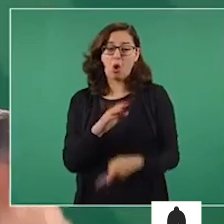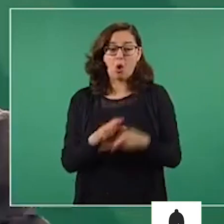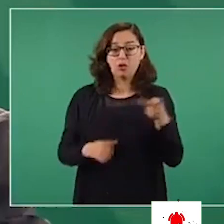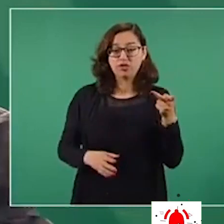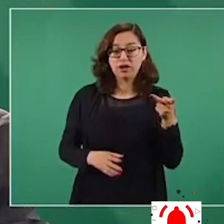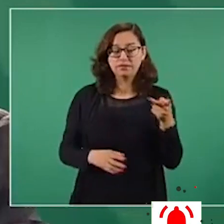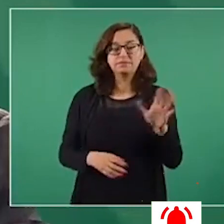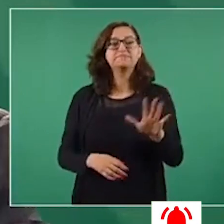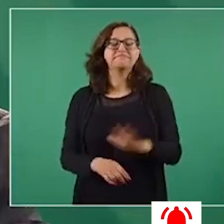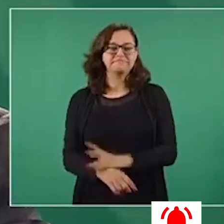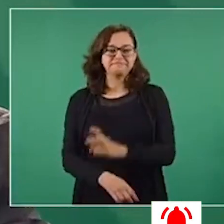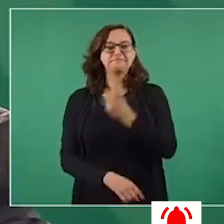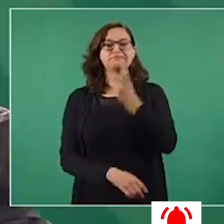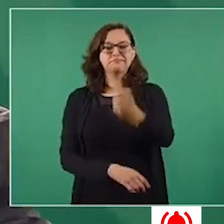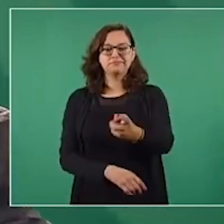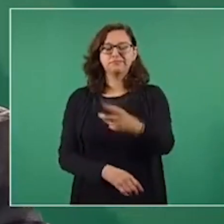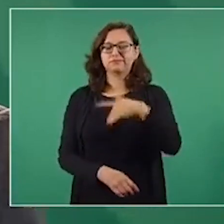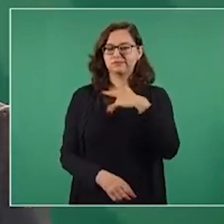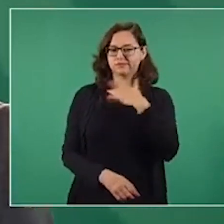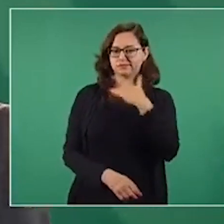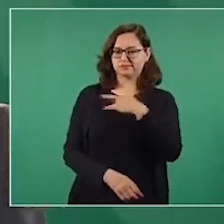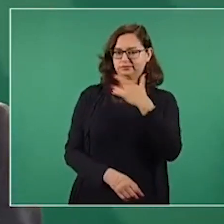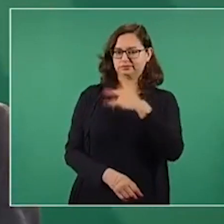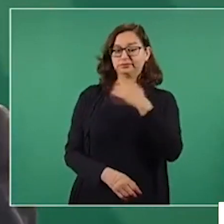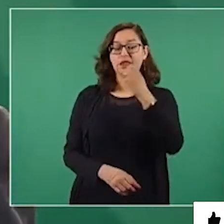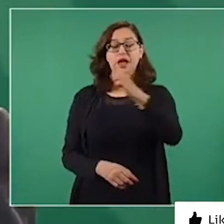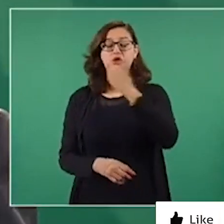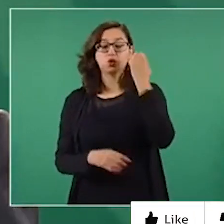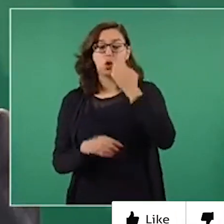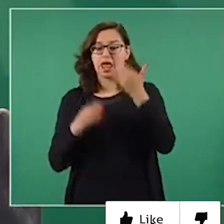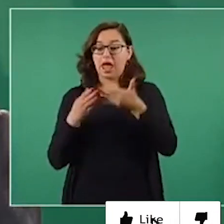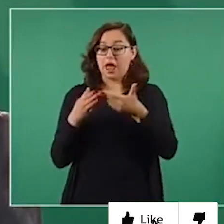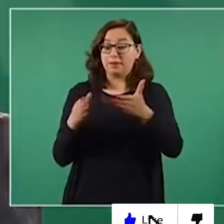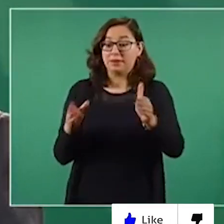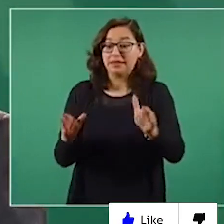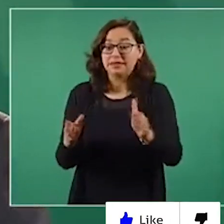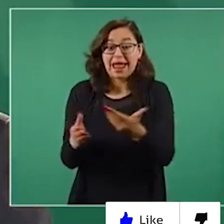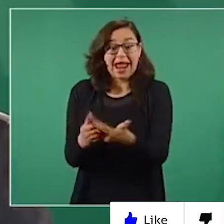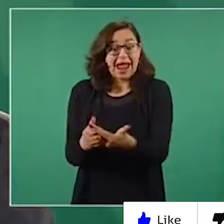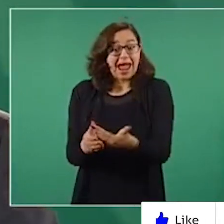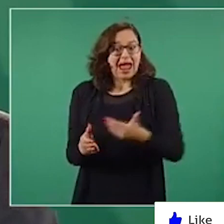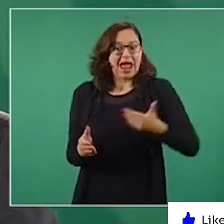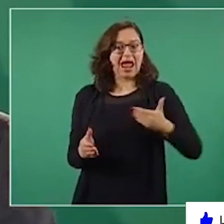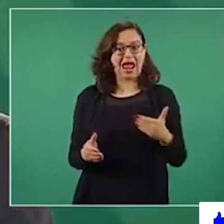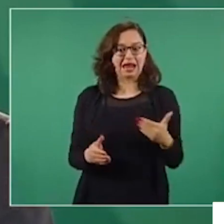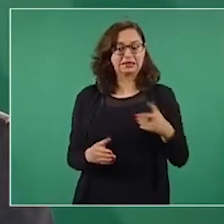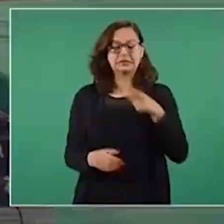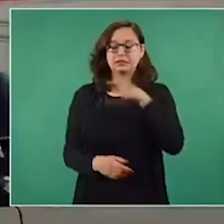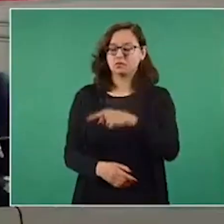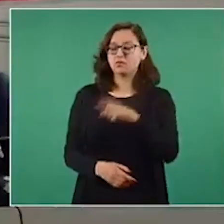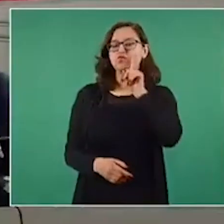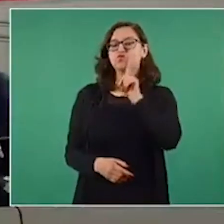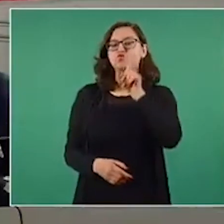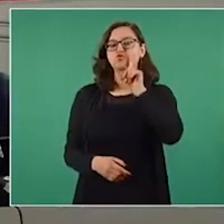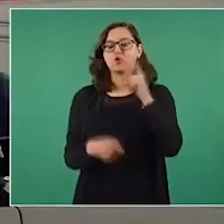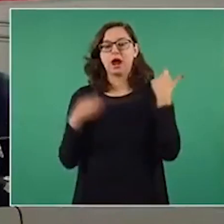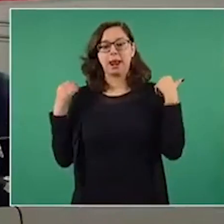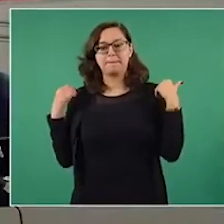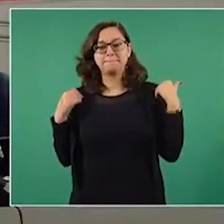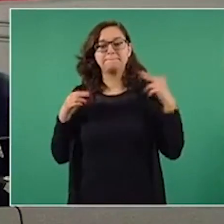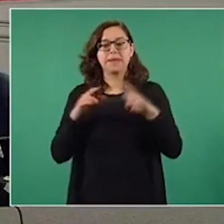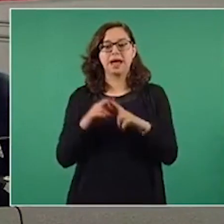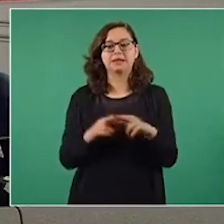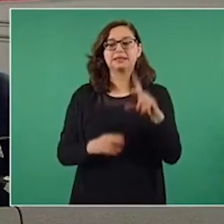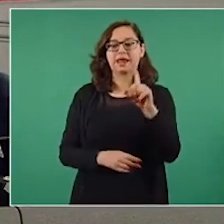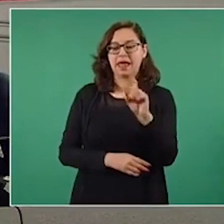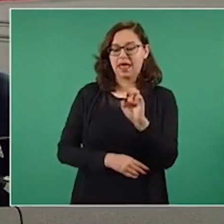anticipación a que se abrían las escuelas y en perfecta coordinación con la maestra Delfina Gómez Álvarez, la secretaria de Educación y todo su